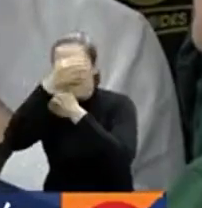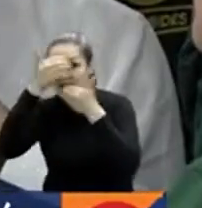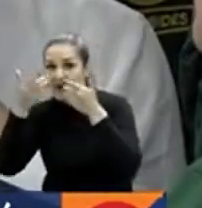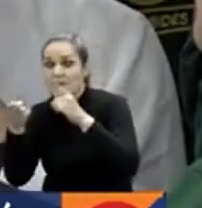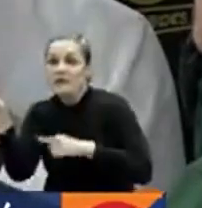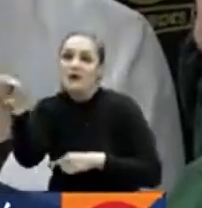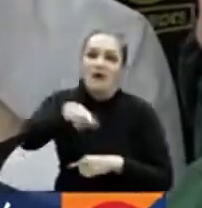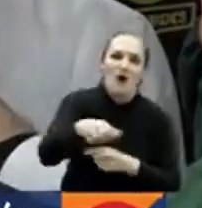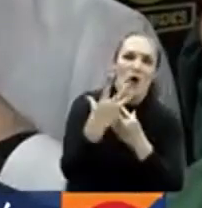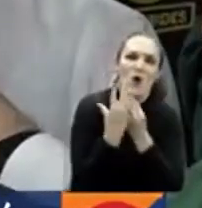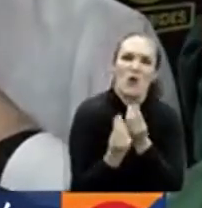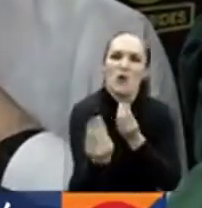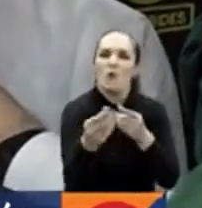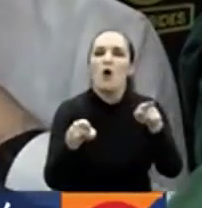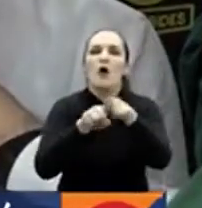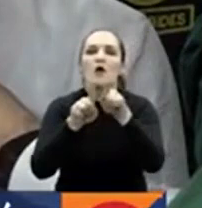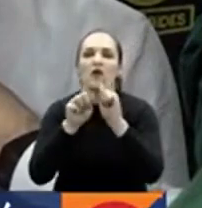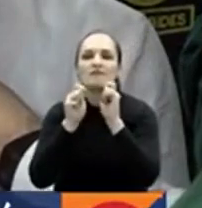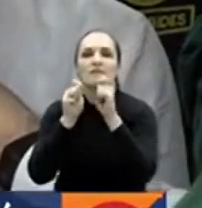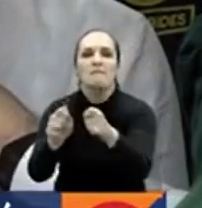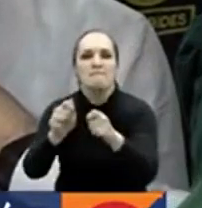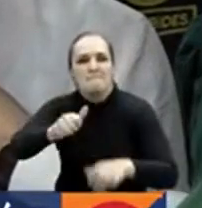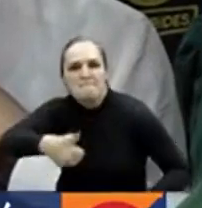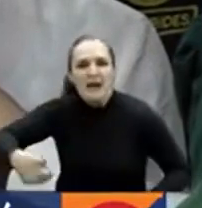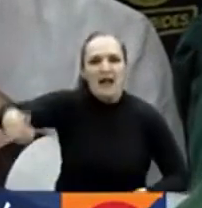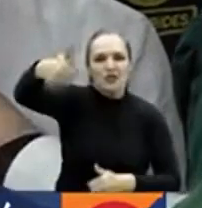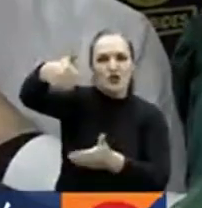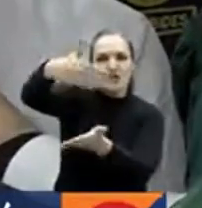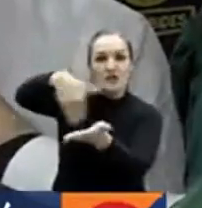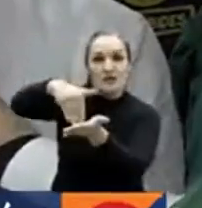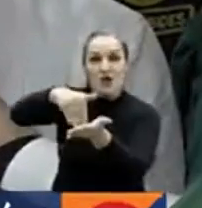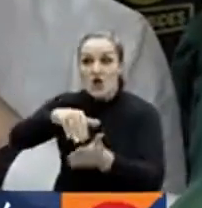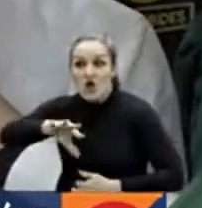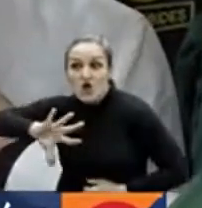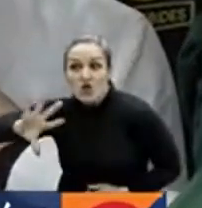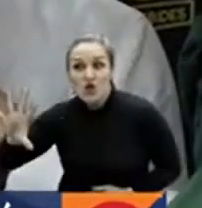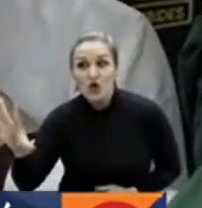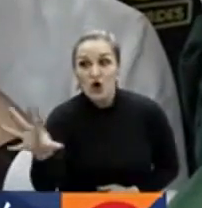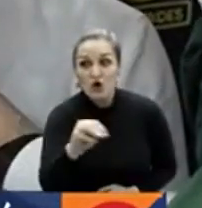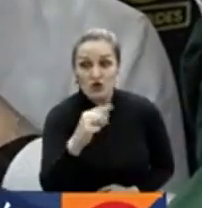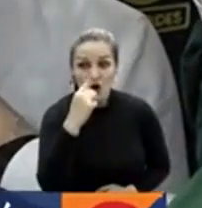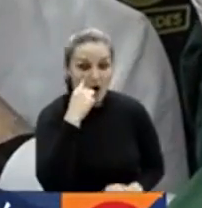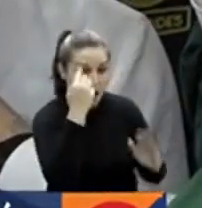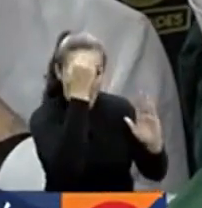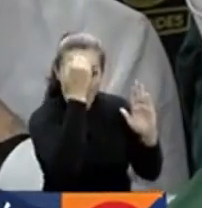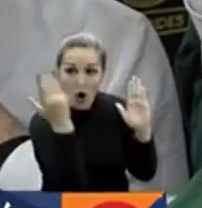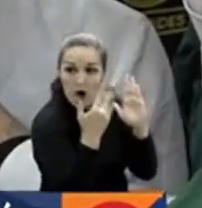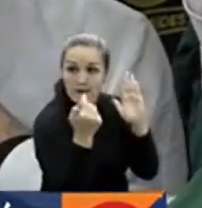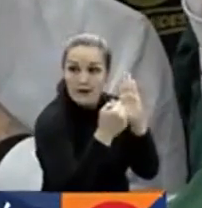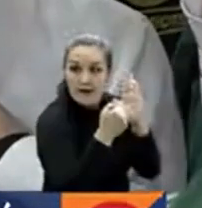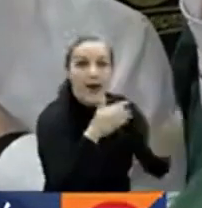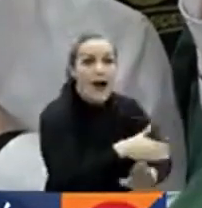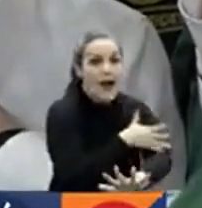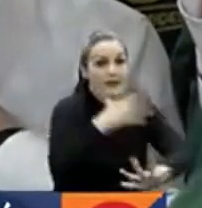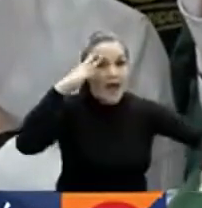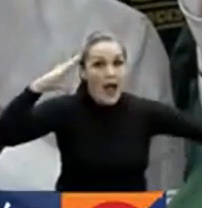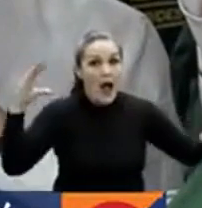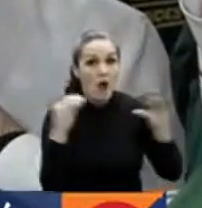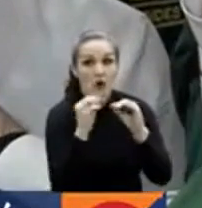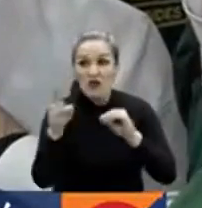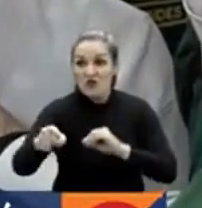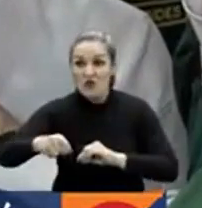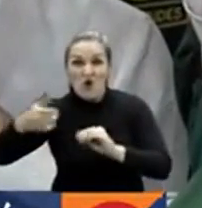todas sus estructuras acatan el cese bilateral que se ha acordado,